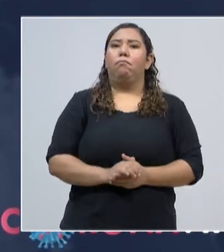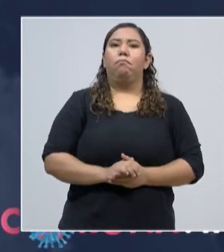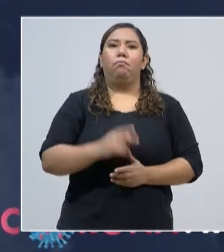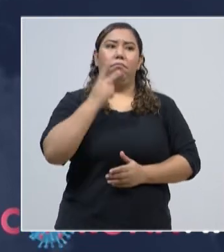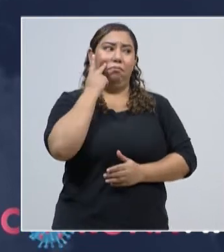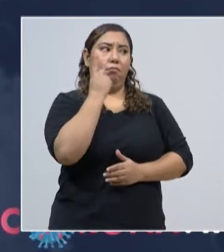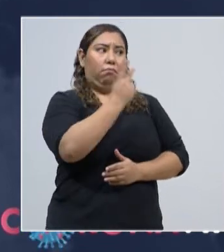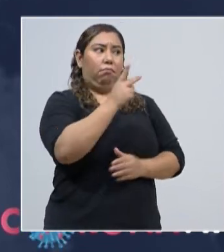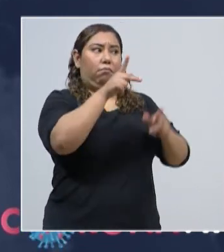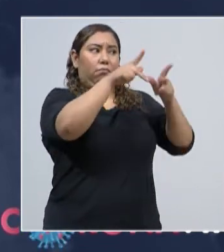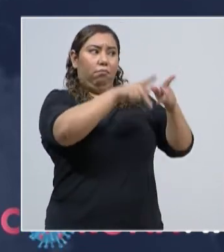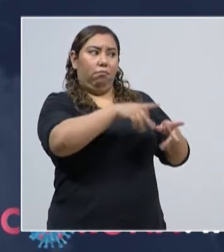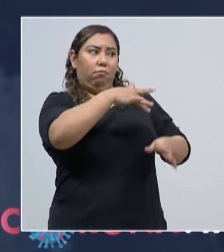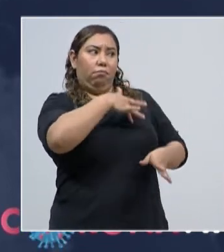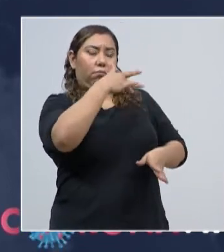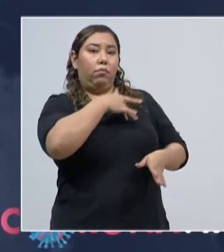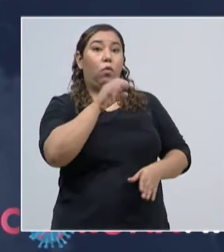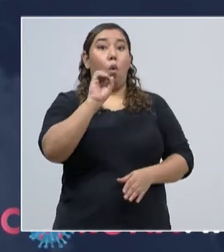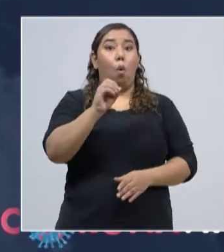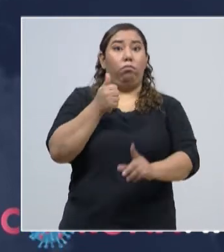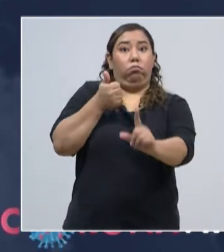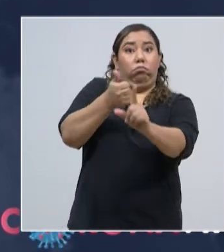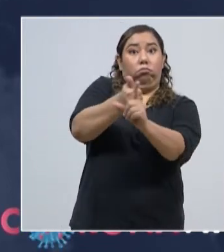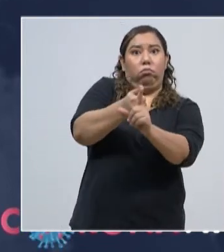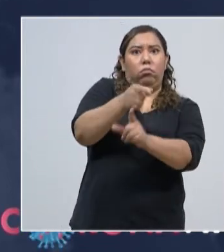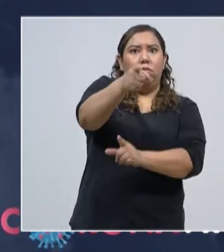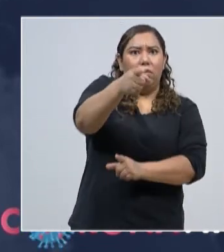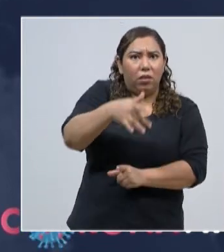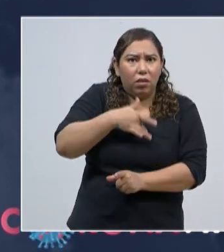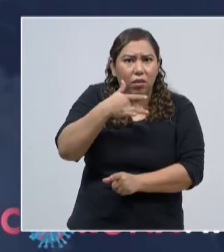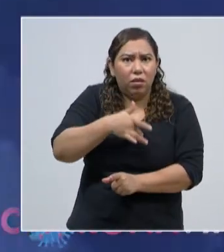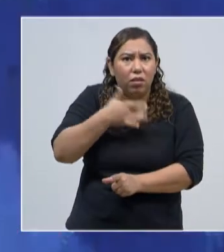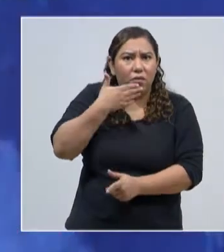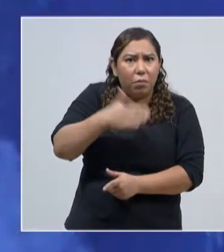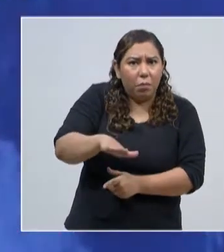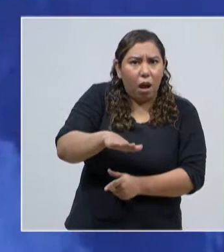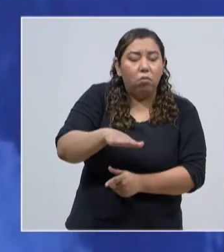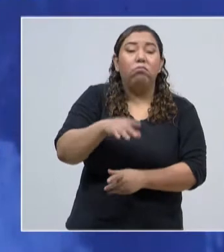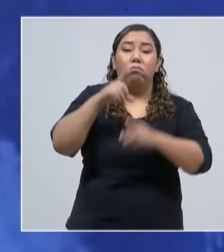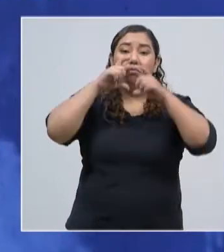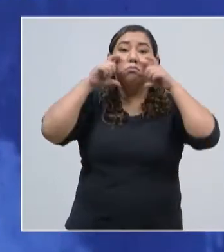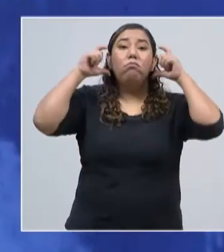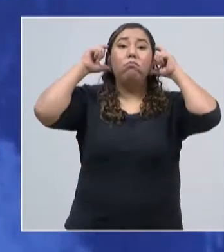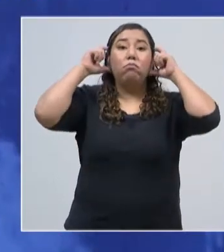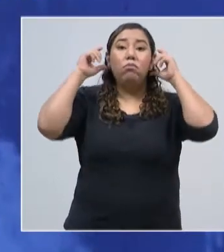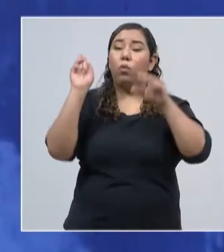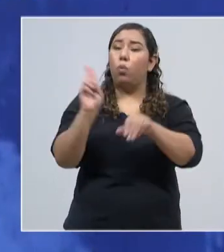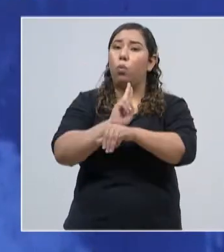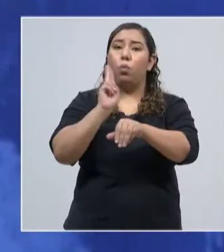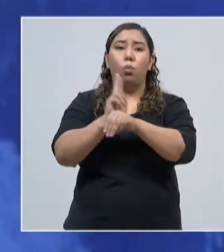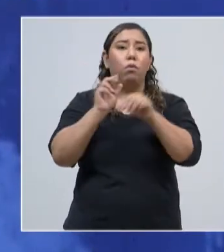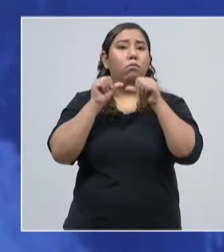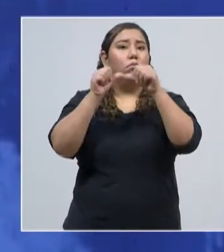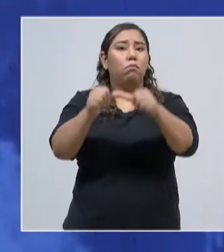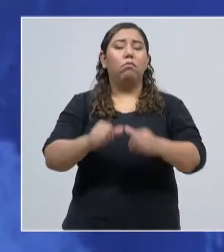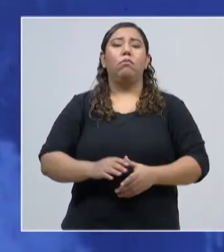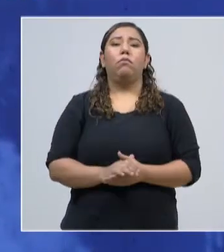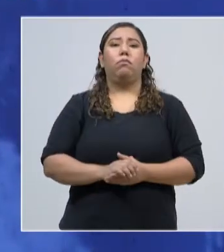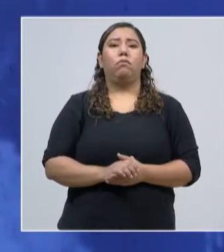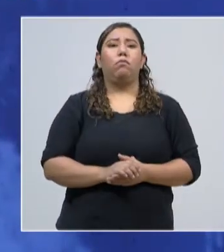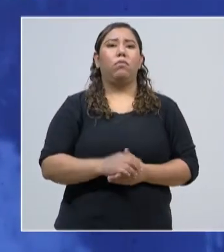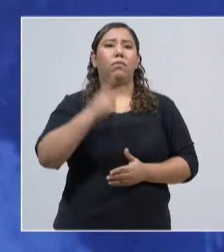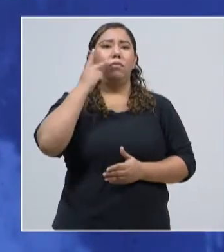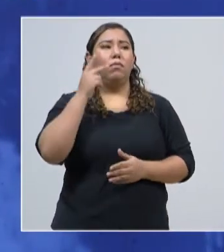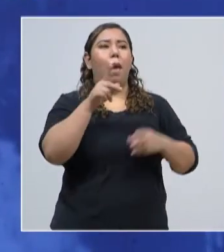mismo tiene síntomas o ha sido diagnosticado, use siempre la mascarilla. Hay que monitorear el avance de los síntomas. ¿Qué significa